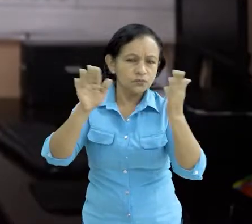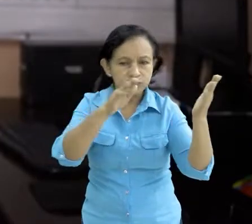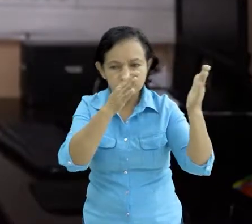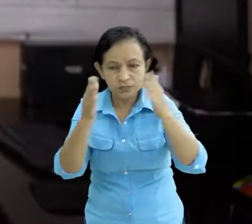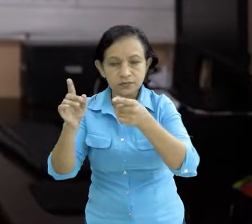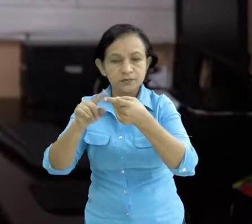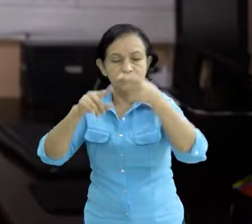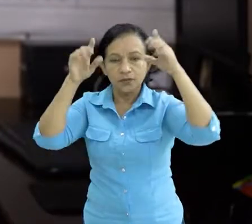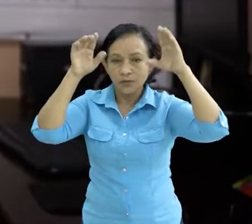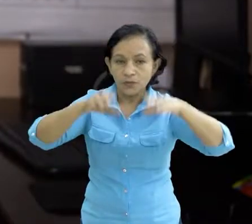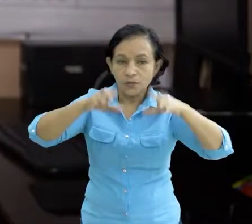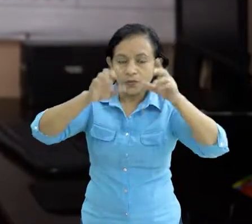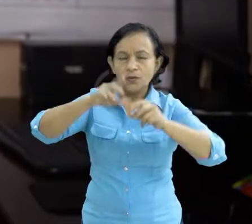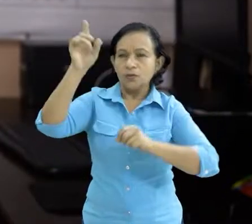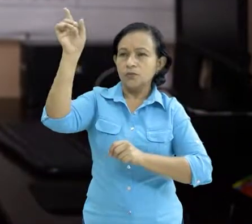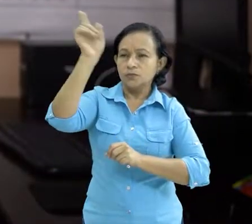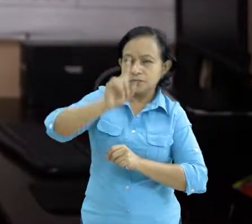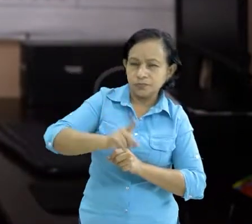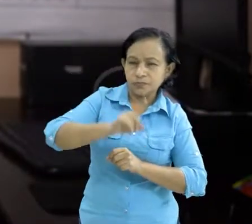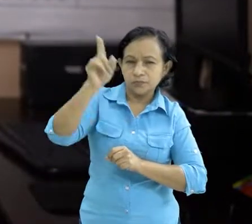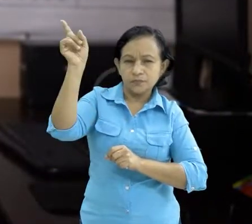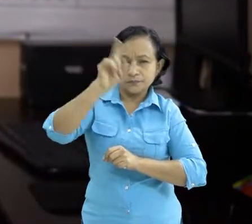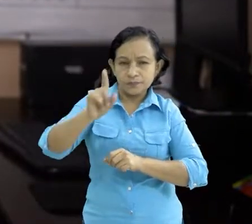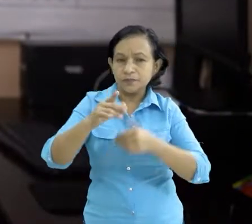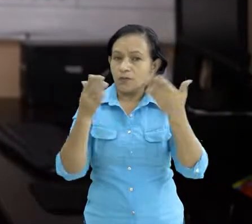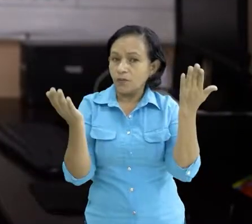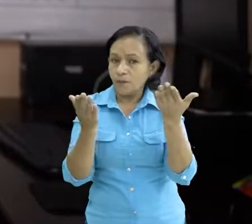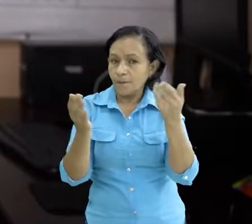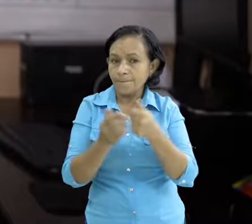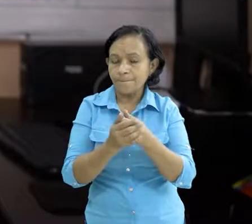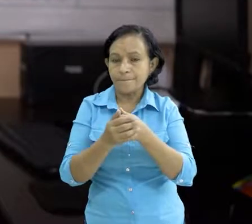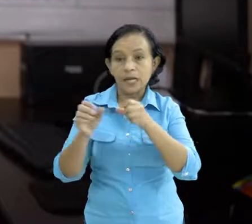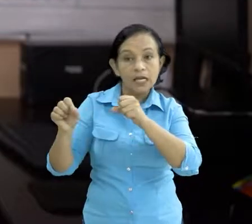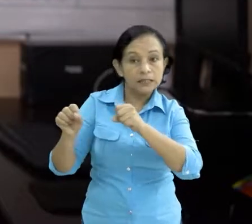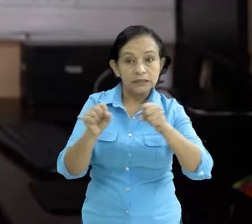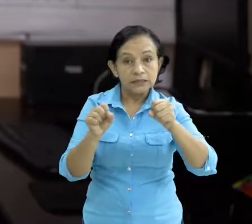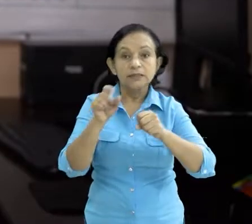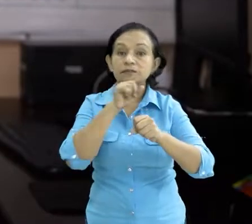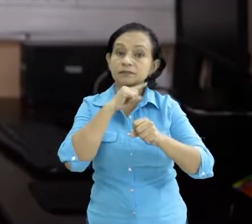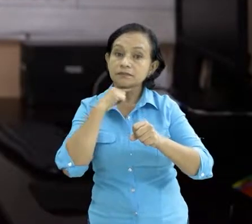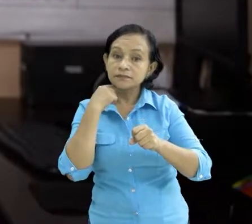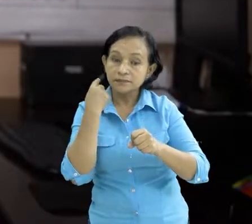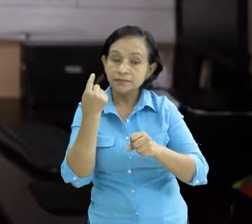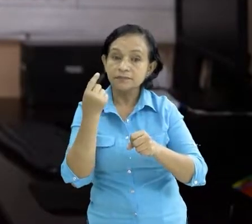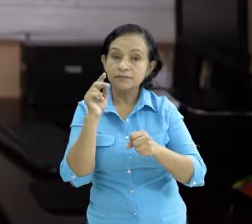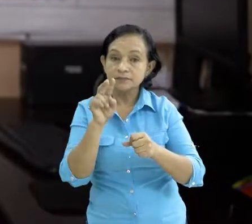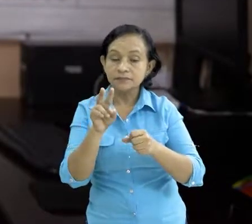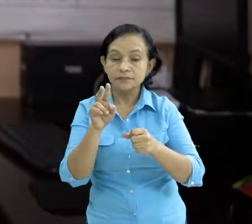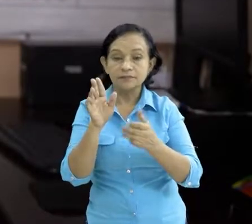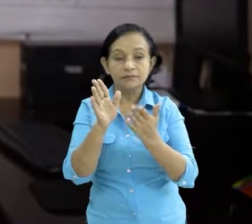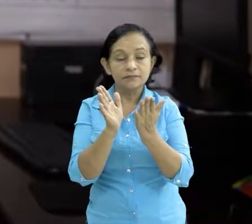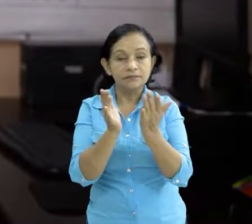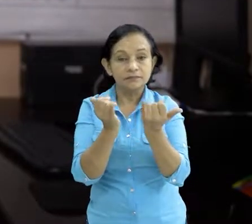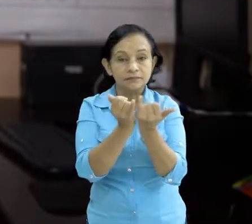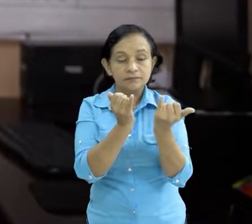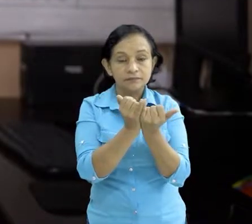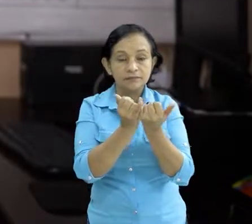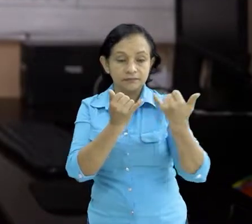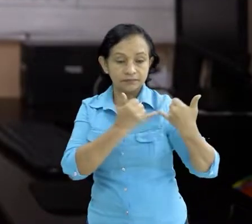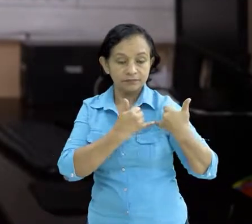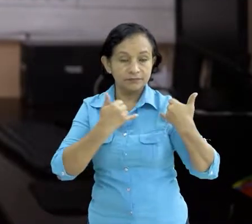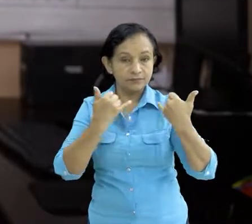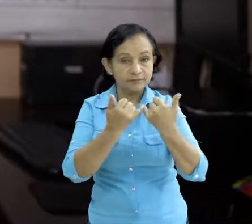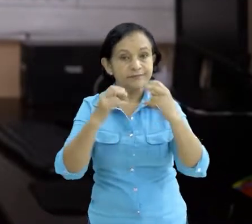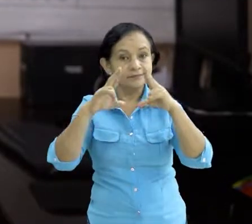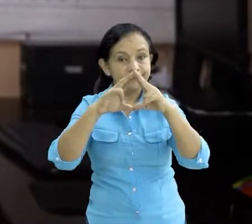lluvia y tormenta y sismo en tiempo real esto tiene que ver con las páginas del Instituto